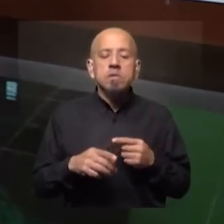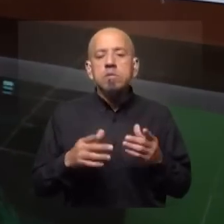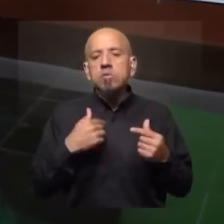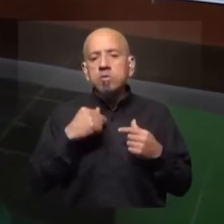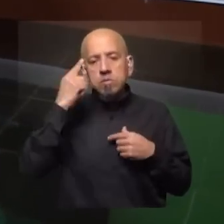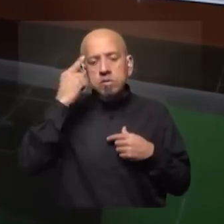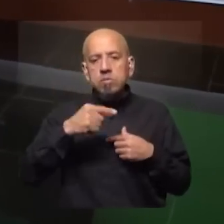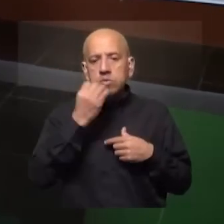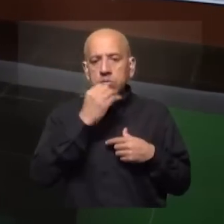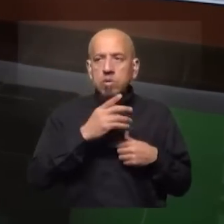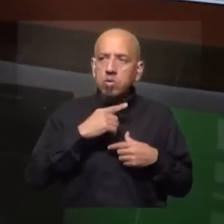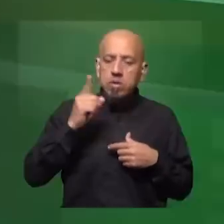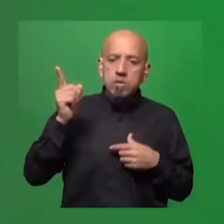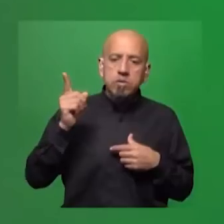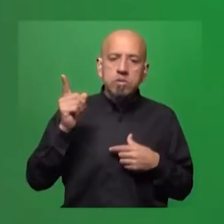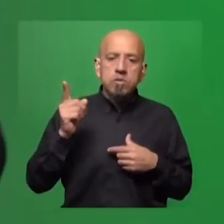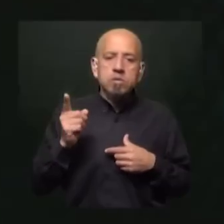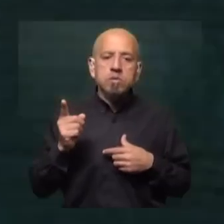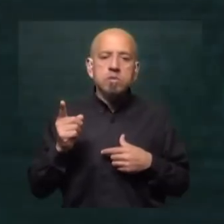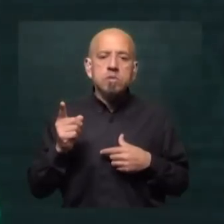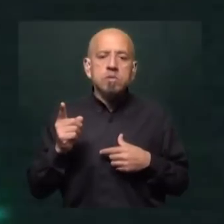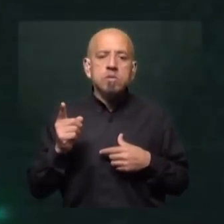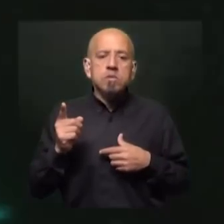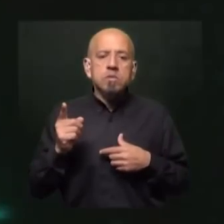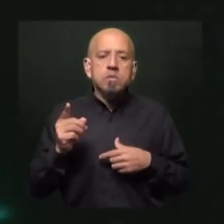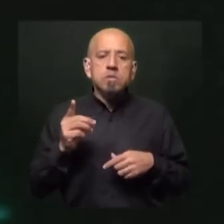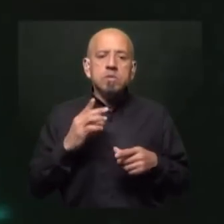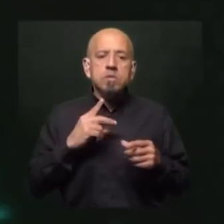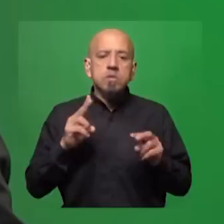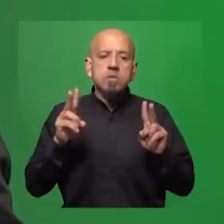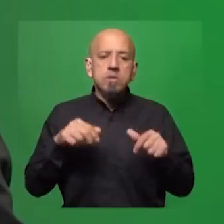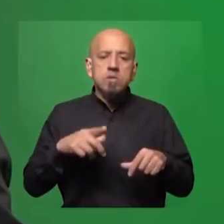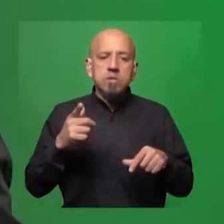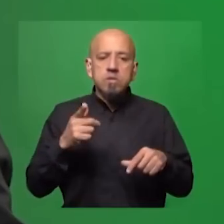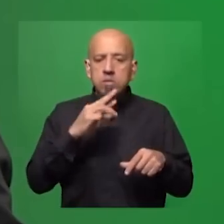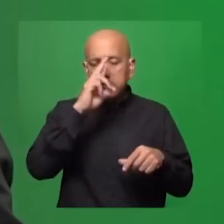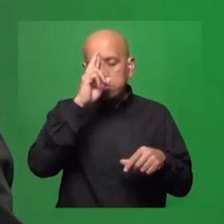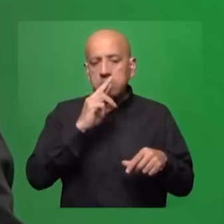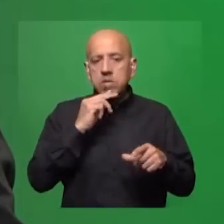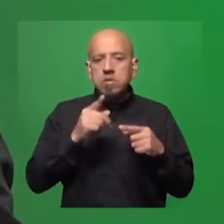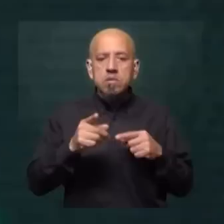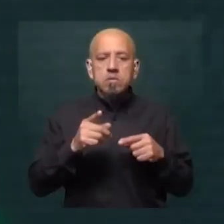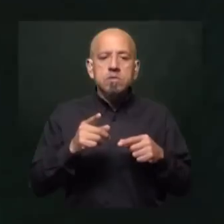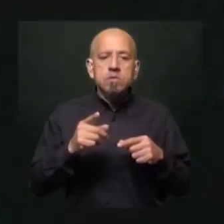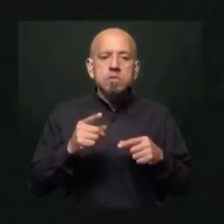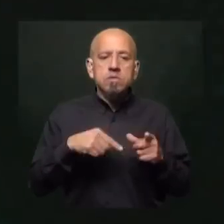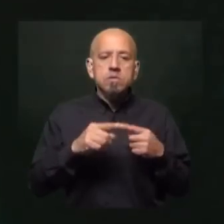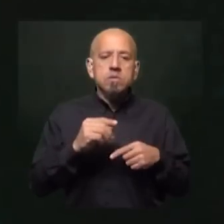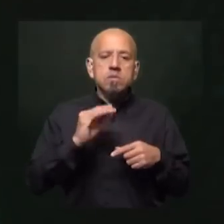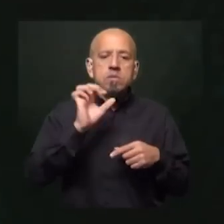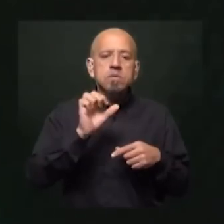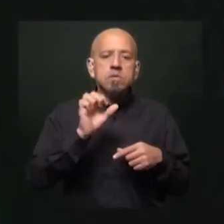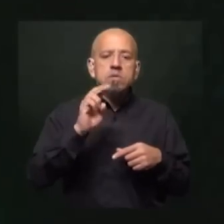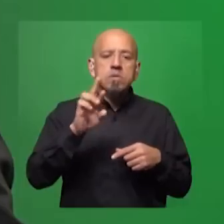estamos mejor que ellos. Y sin embargo... serbo racista y clasista de nuestra parte, una mirada occidental... Todo que quieras. ...eurocéntrica,